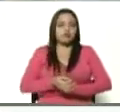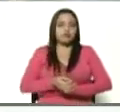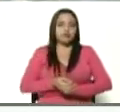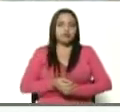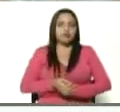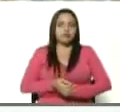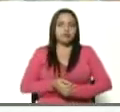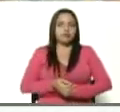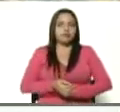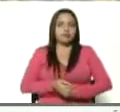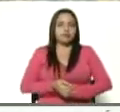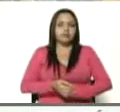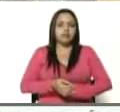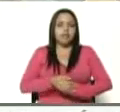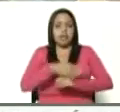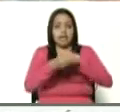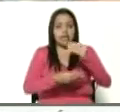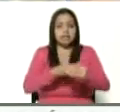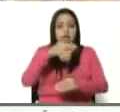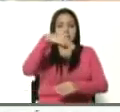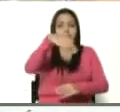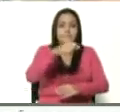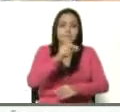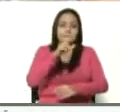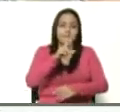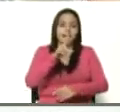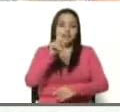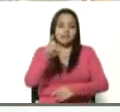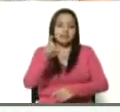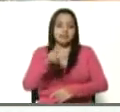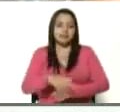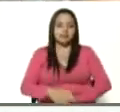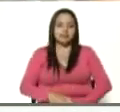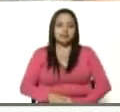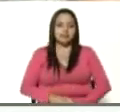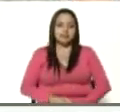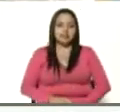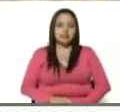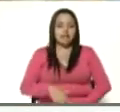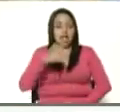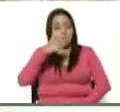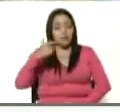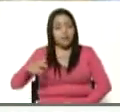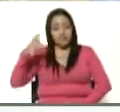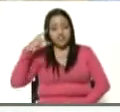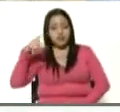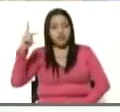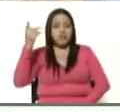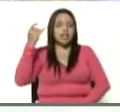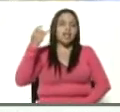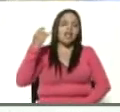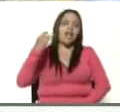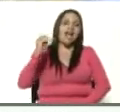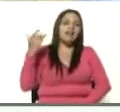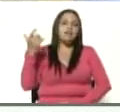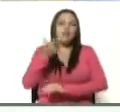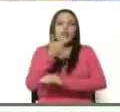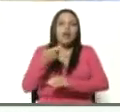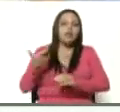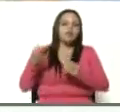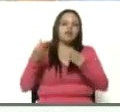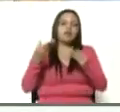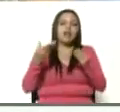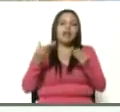de Carlos Mar, hasta ahora los filósofos se han dedicado a interpretar el